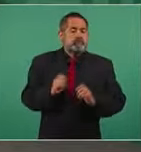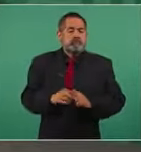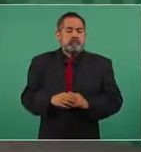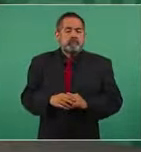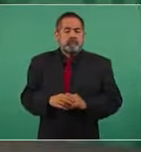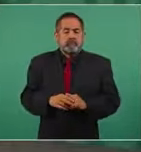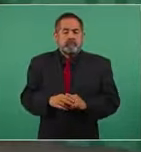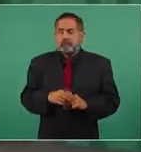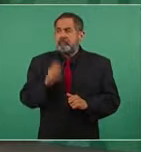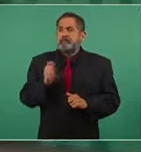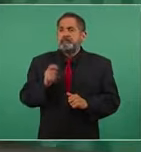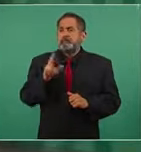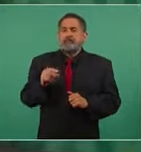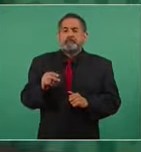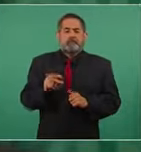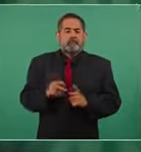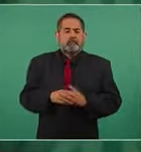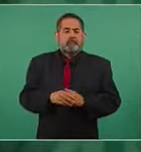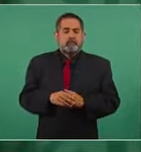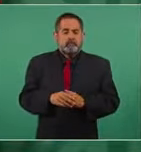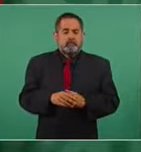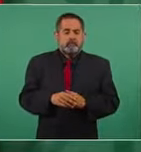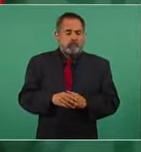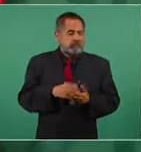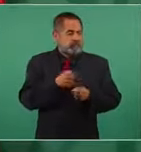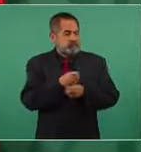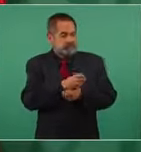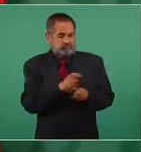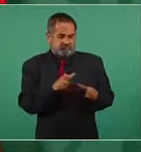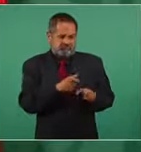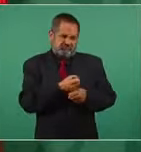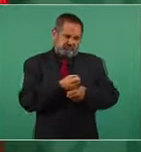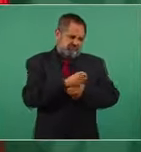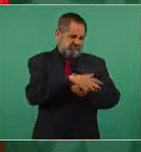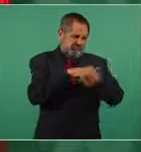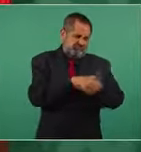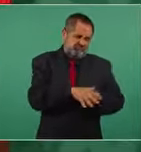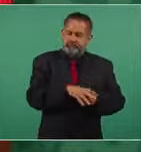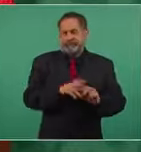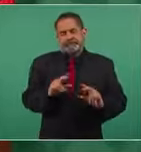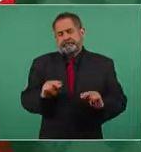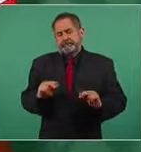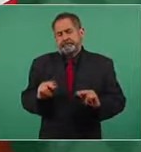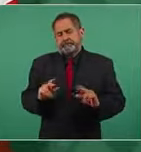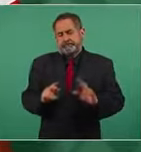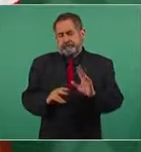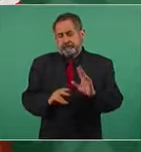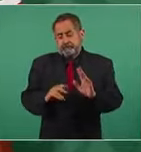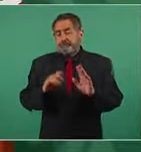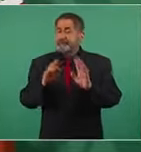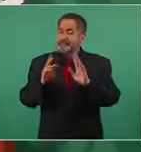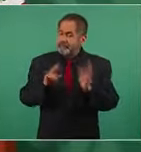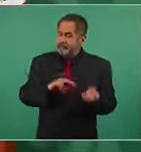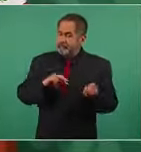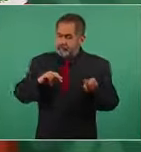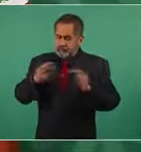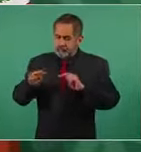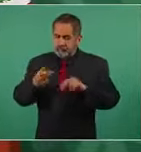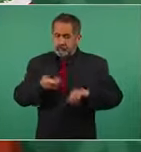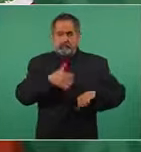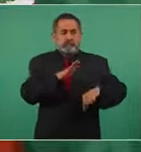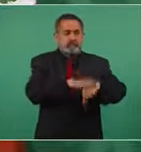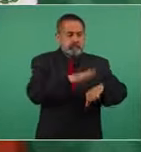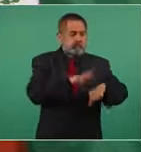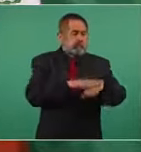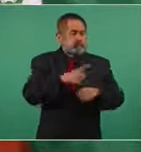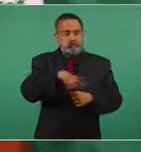no a medidas coercitivas, como también el llamado a los que